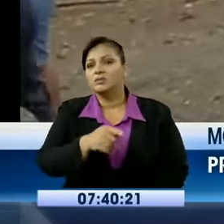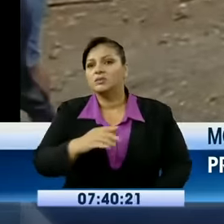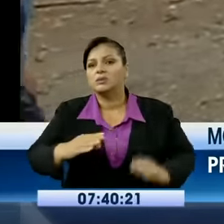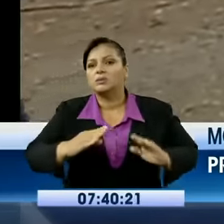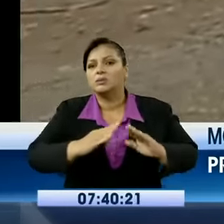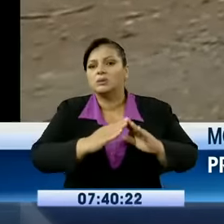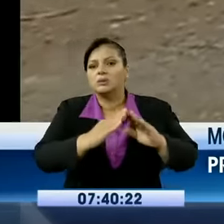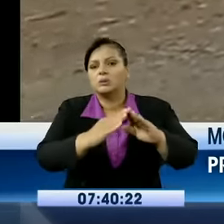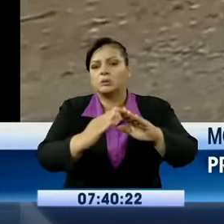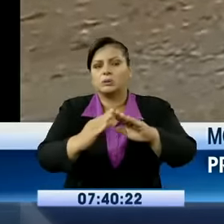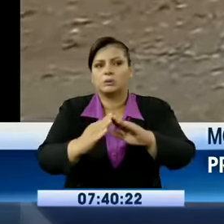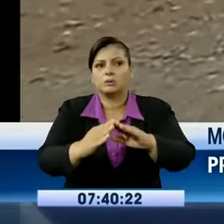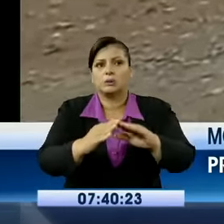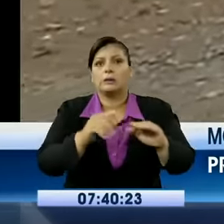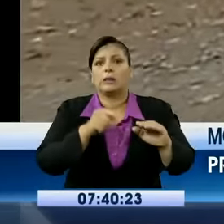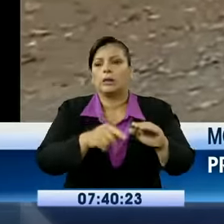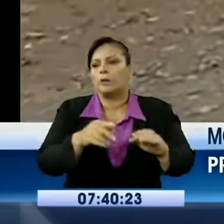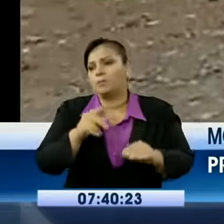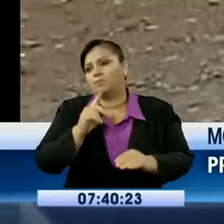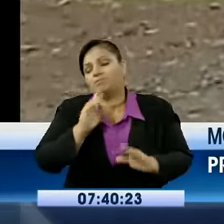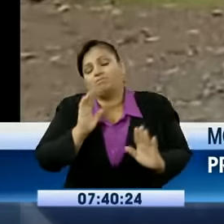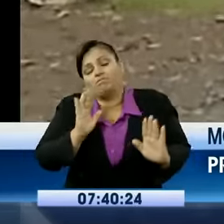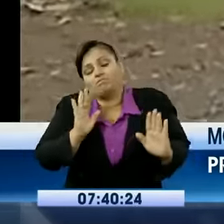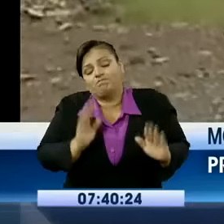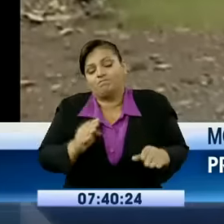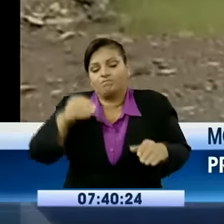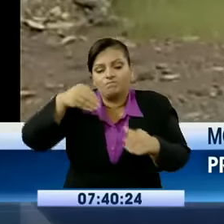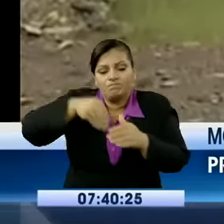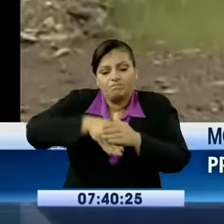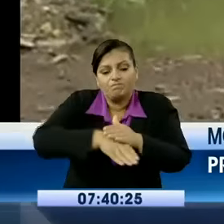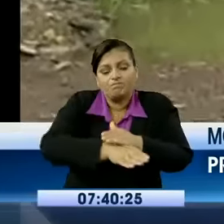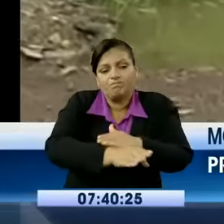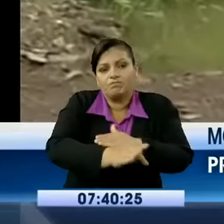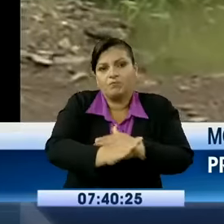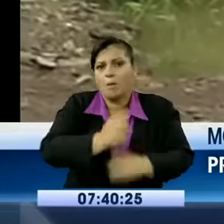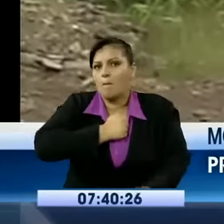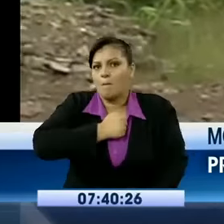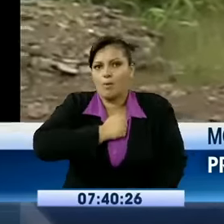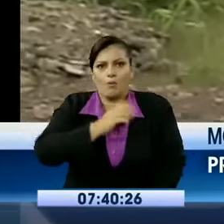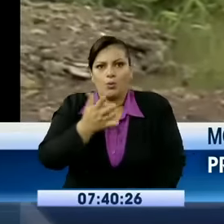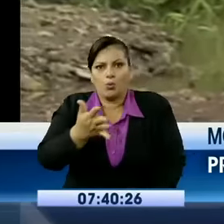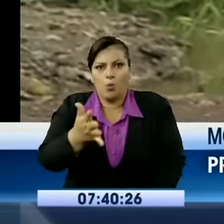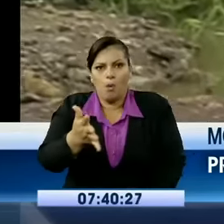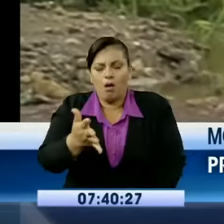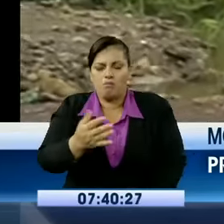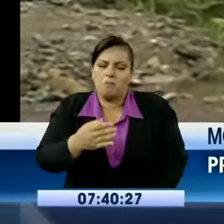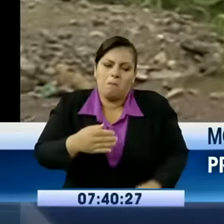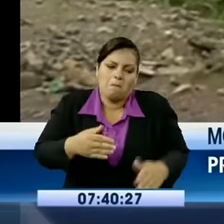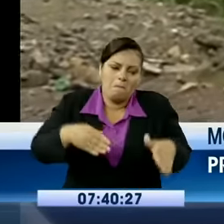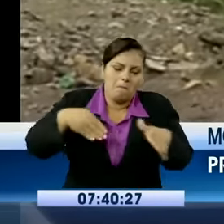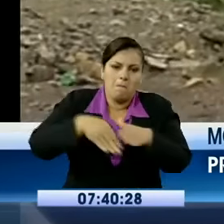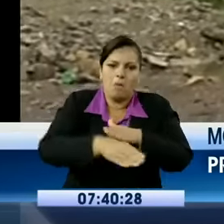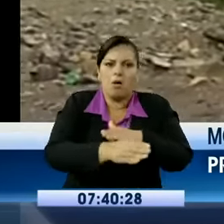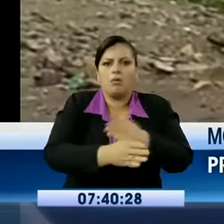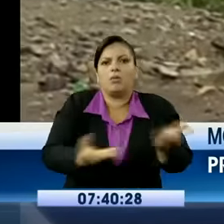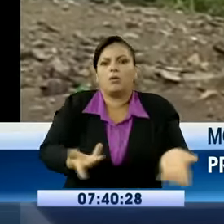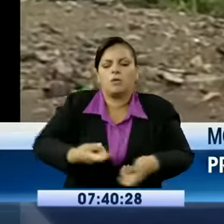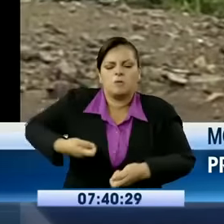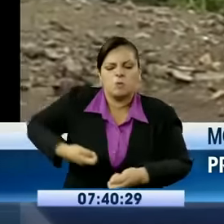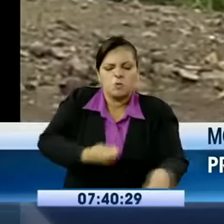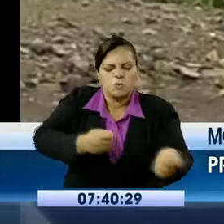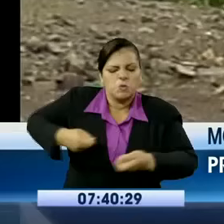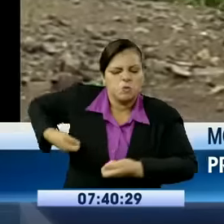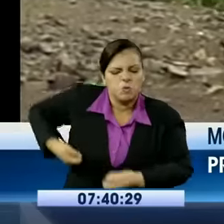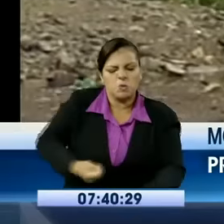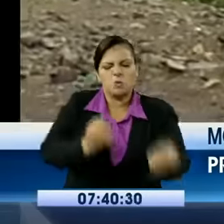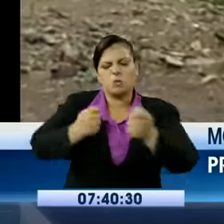toca invadir terreno ajeno, tratando de abrir canales a través de los cuales el agua pueda separarse. Mi estimada amiga, cierto,